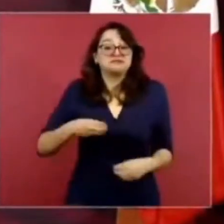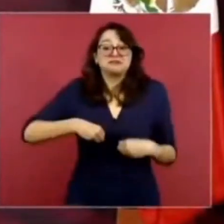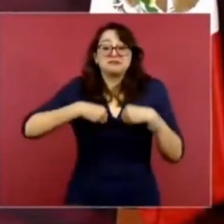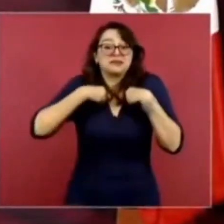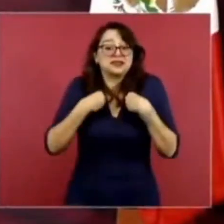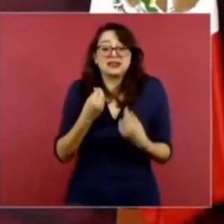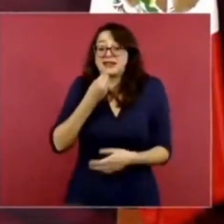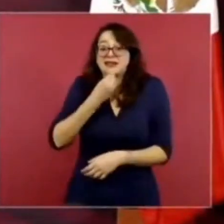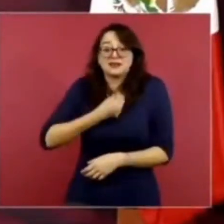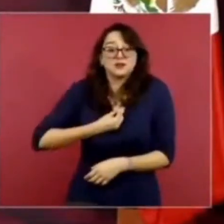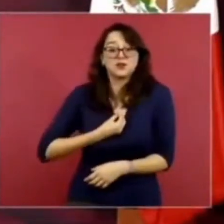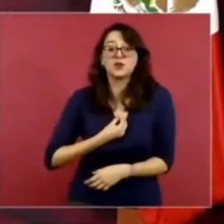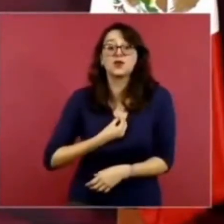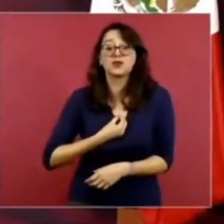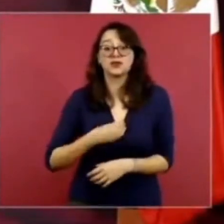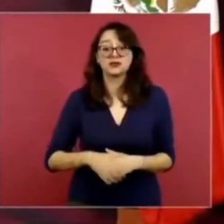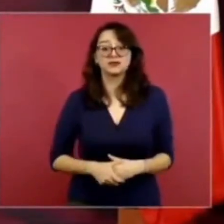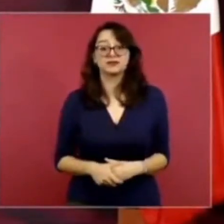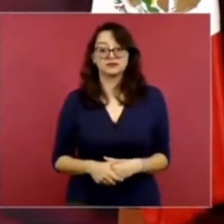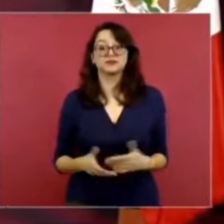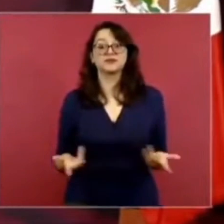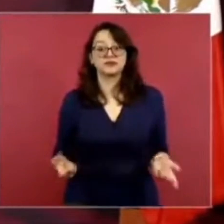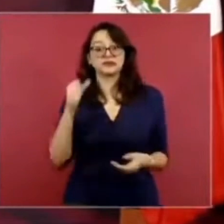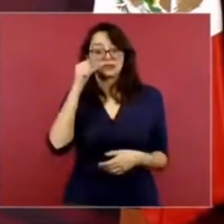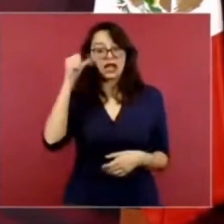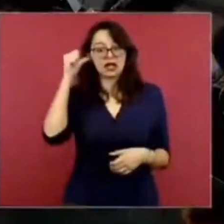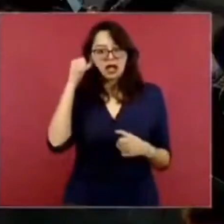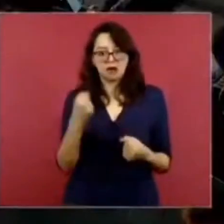antes. Entonces, ayer nos atascamos